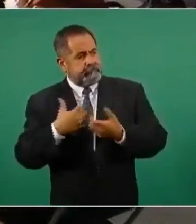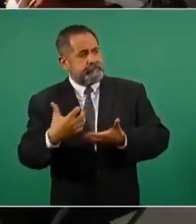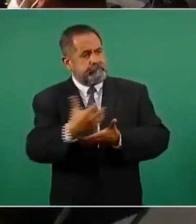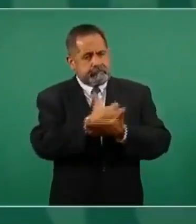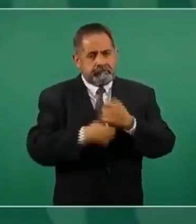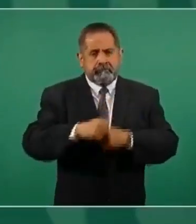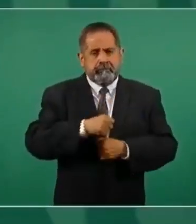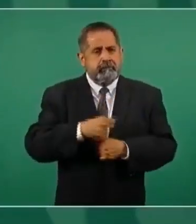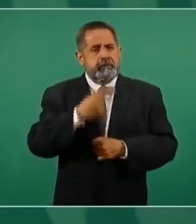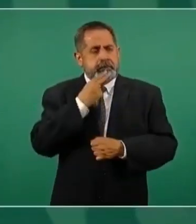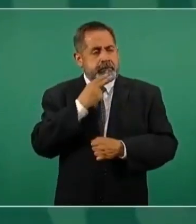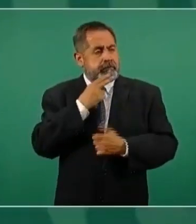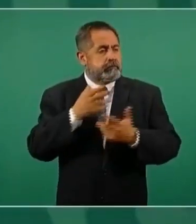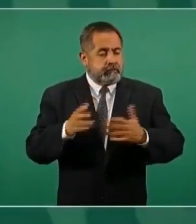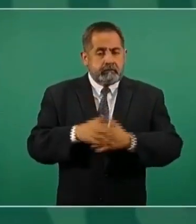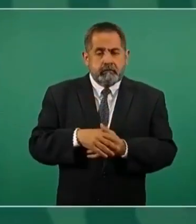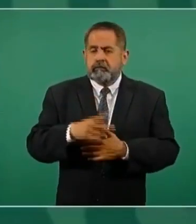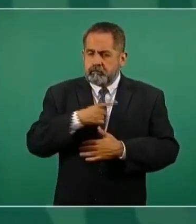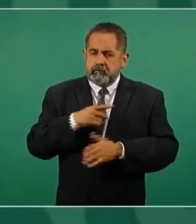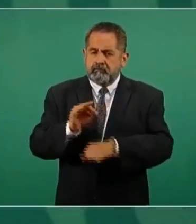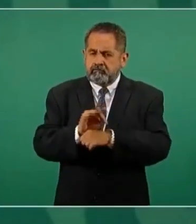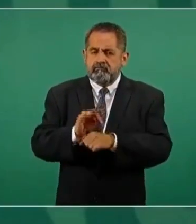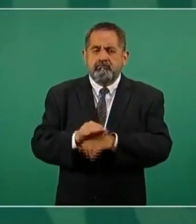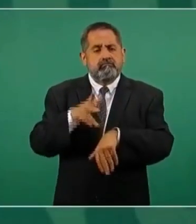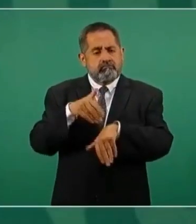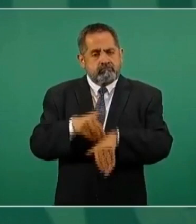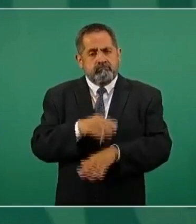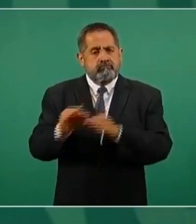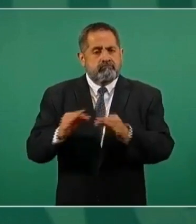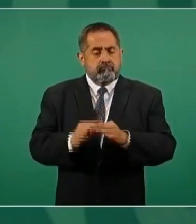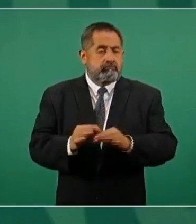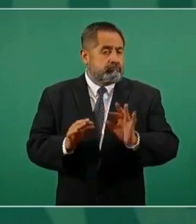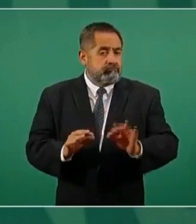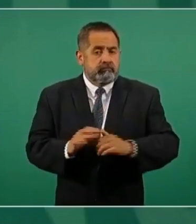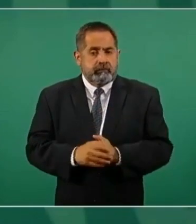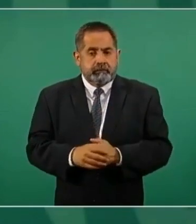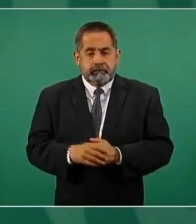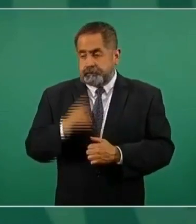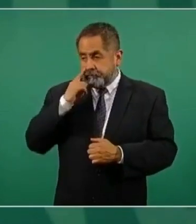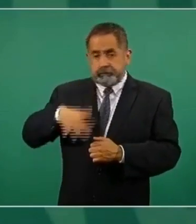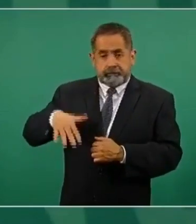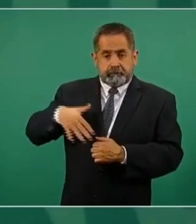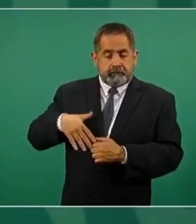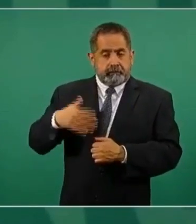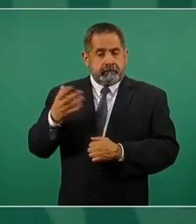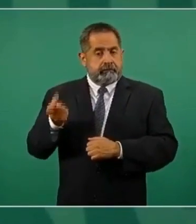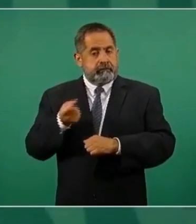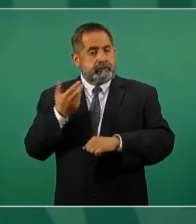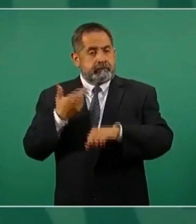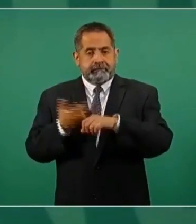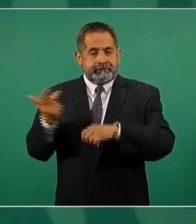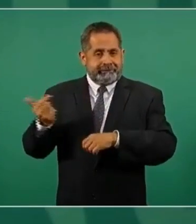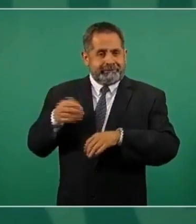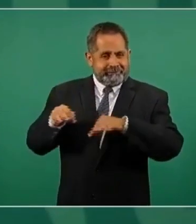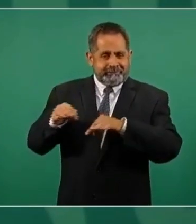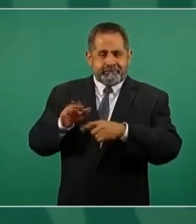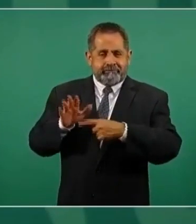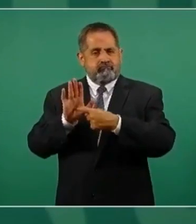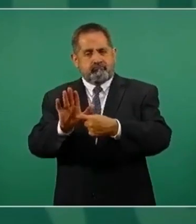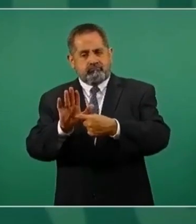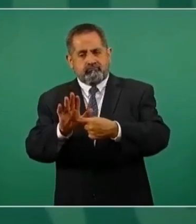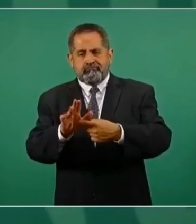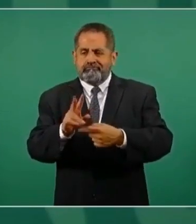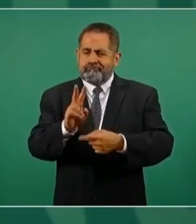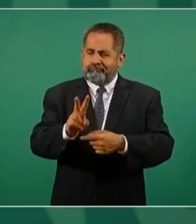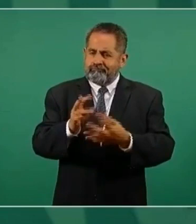pero se aplicara correctamente. Aquí nos acaba de demostrar la secretaria con cifras, con datos, la